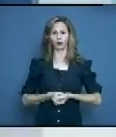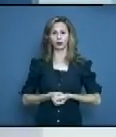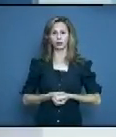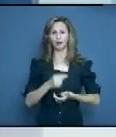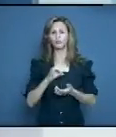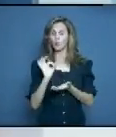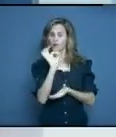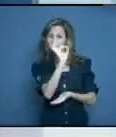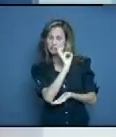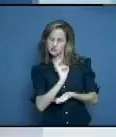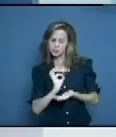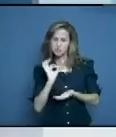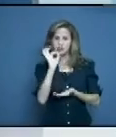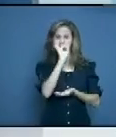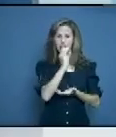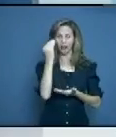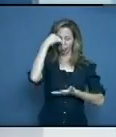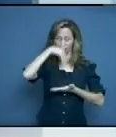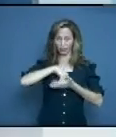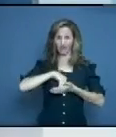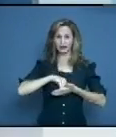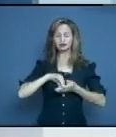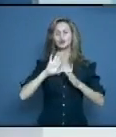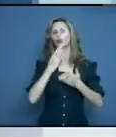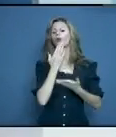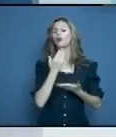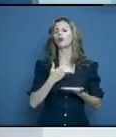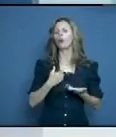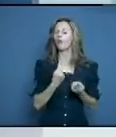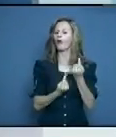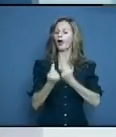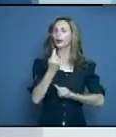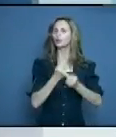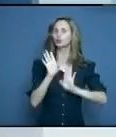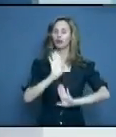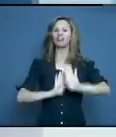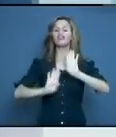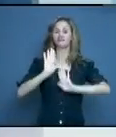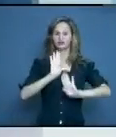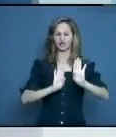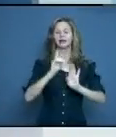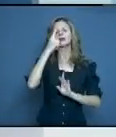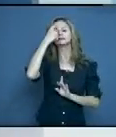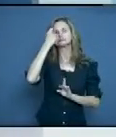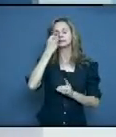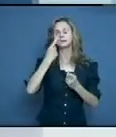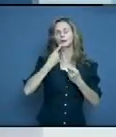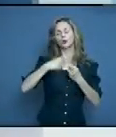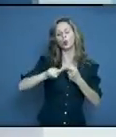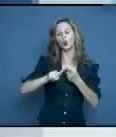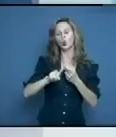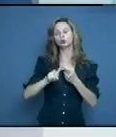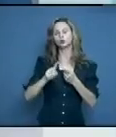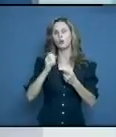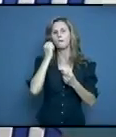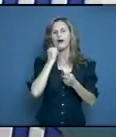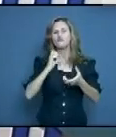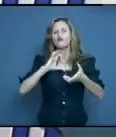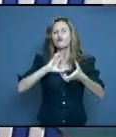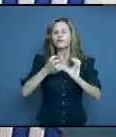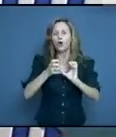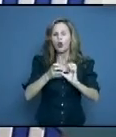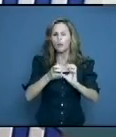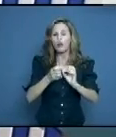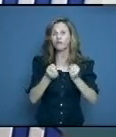una carga viral mayor, que elimina más virus, que tiene, es más zorro, yo diría, es más zorro, porque está eliminando mucho más tiempo que